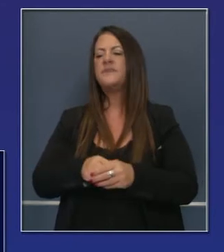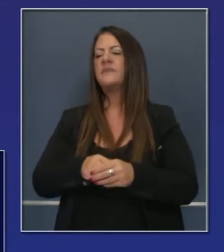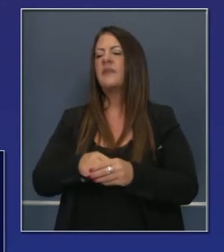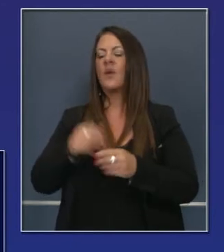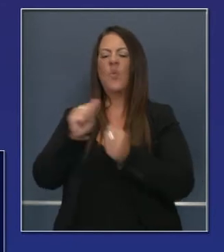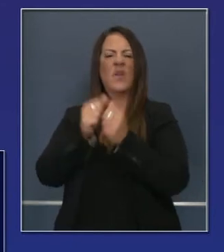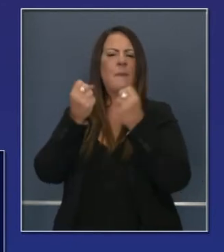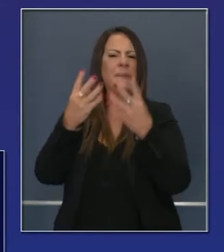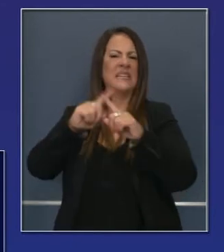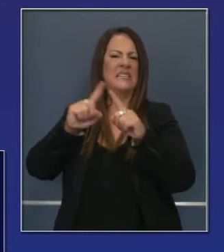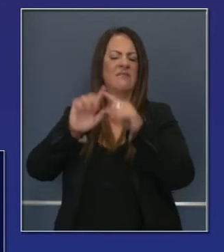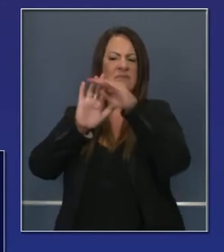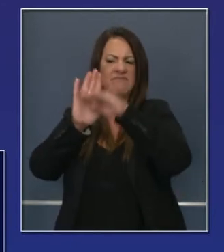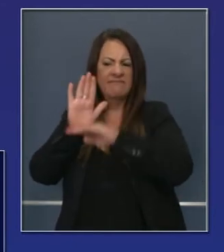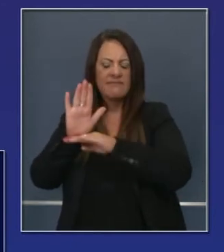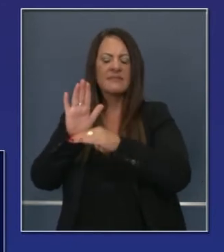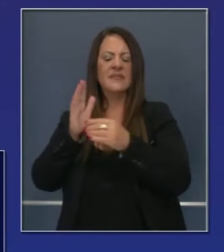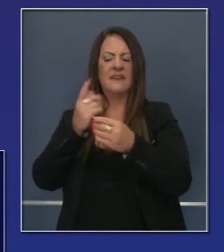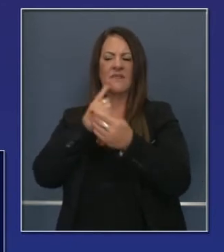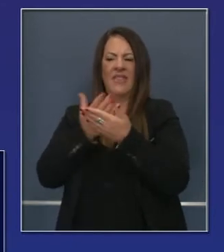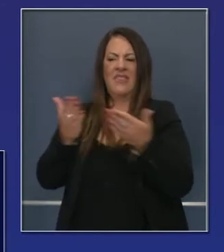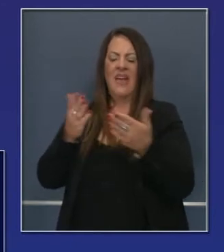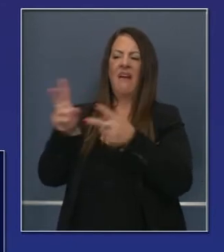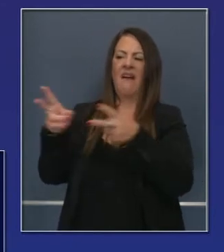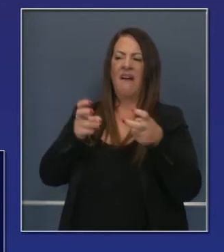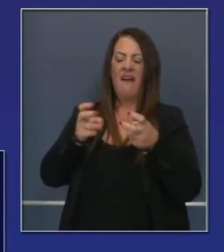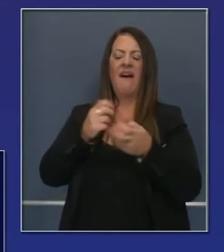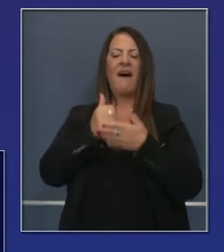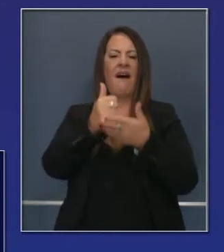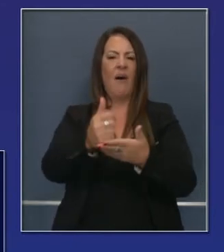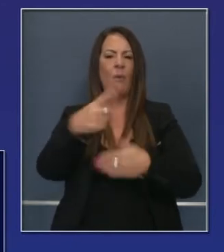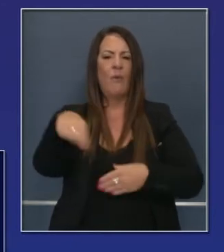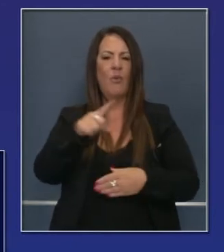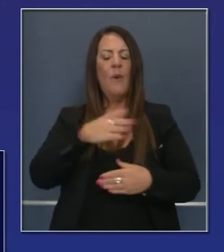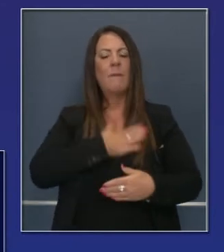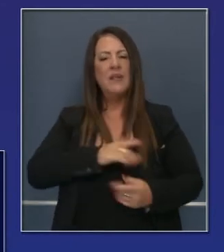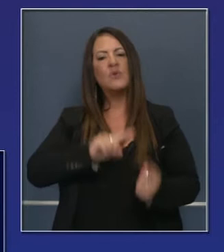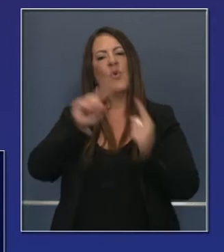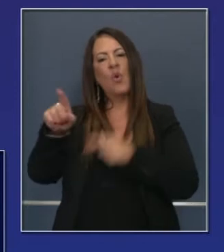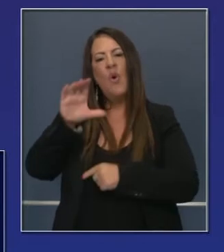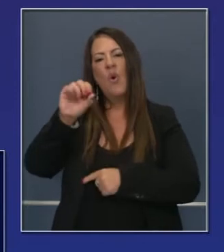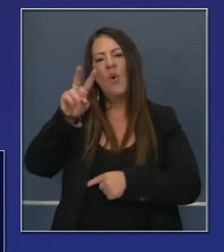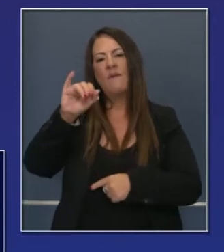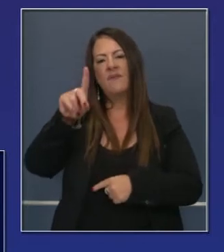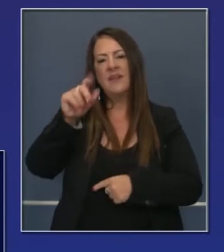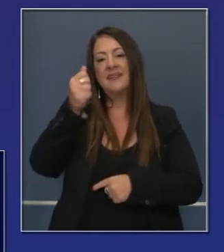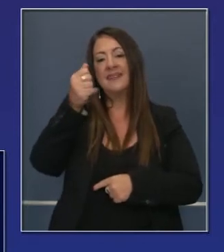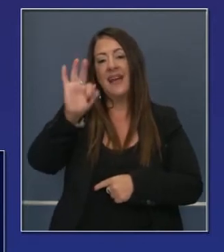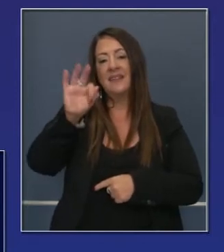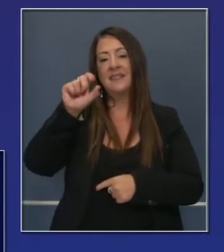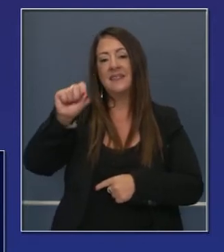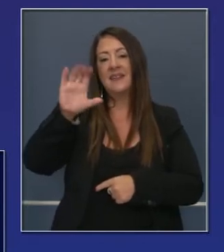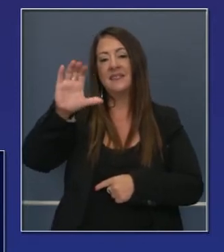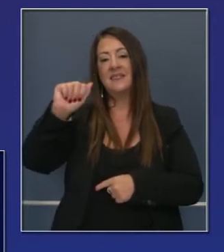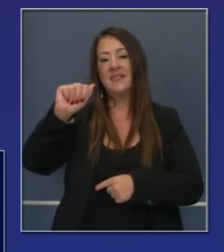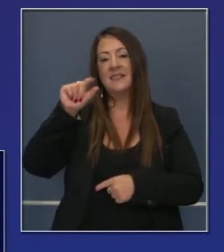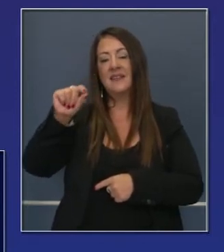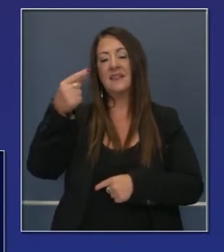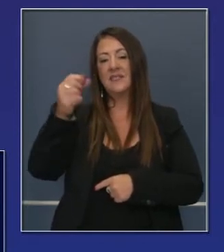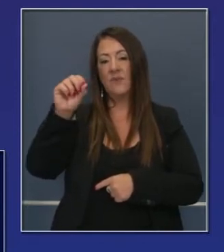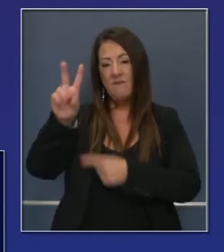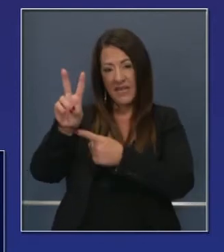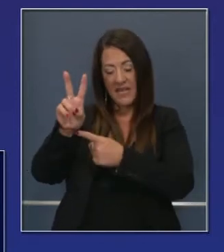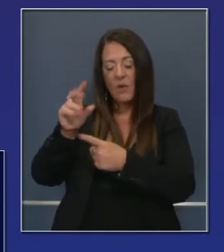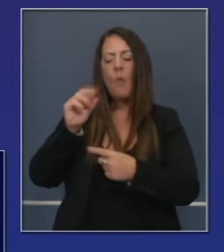recursos, cómo están delineados. Así que le invitamos a que visiten esto COVID-19